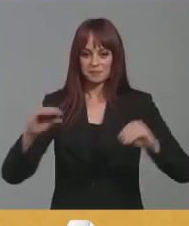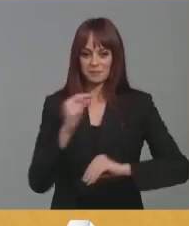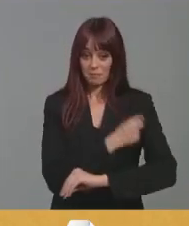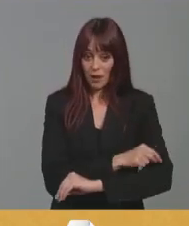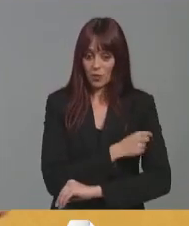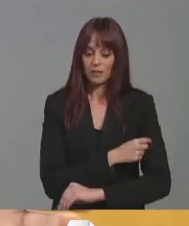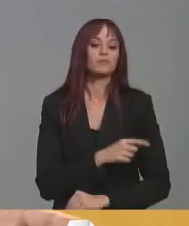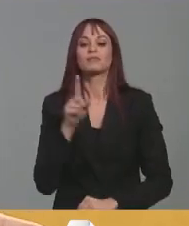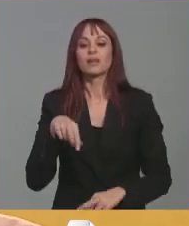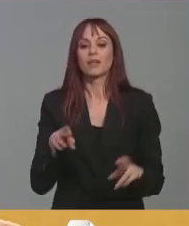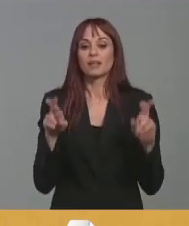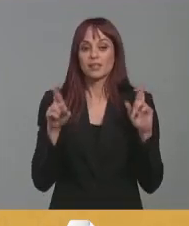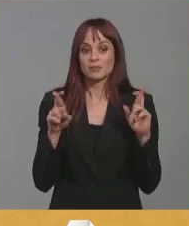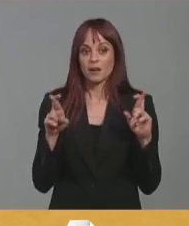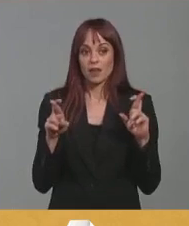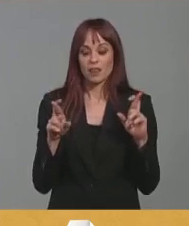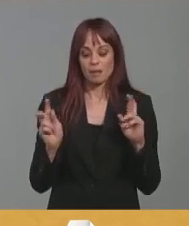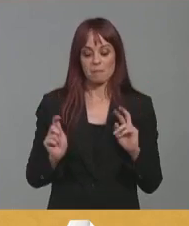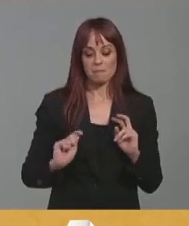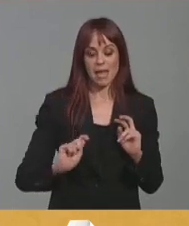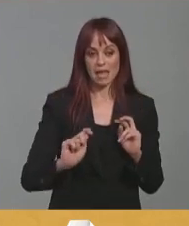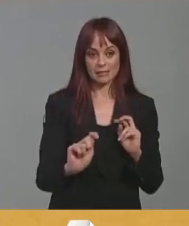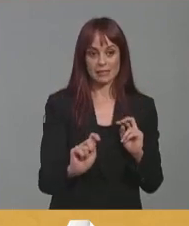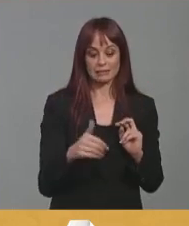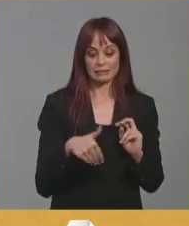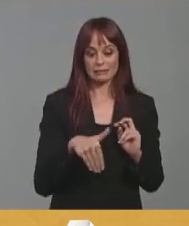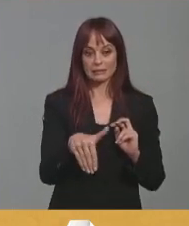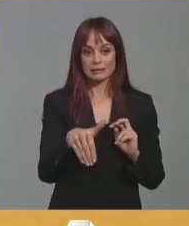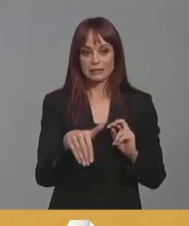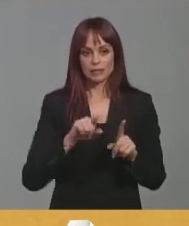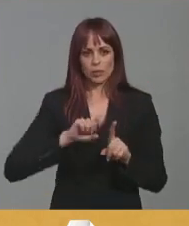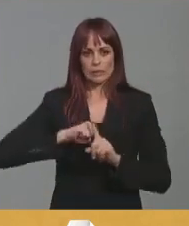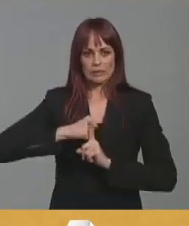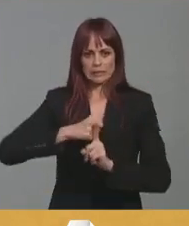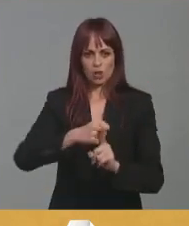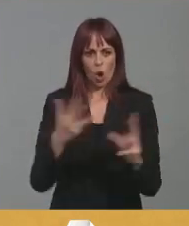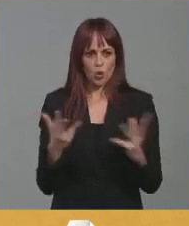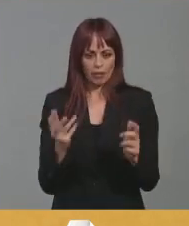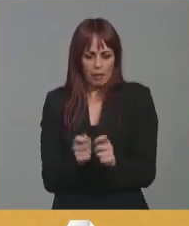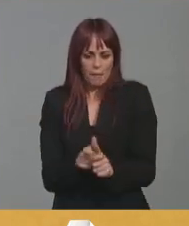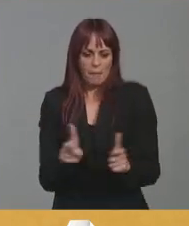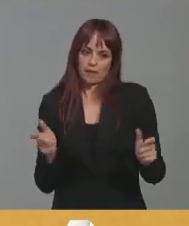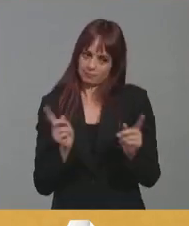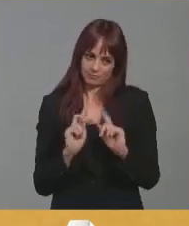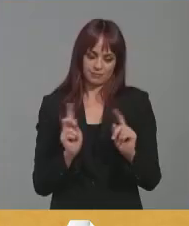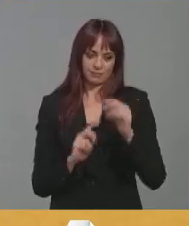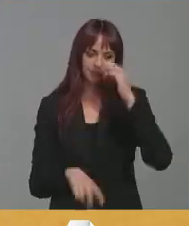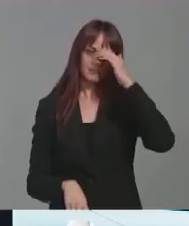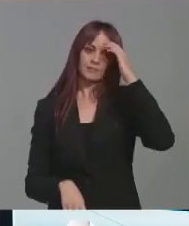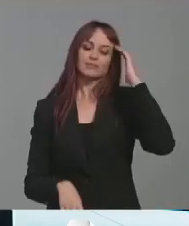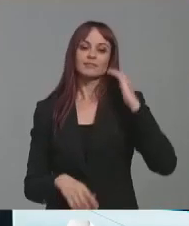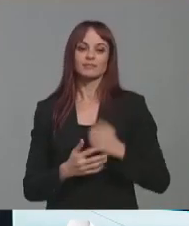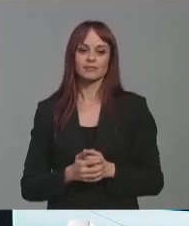esa esperanza de que durante los meses que vienen pues no haya más presión sobre la puerta de urgencias que la que podría